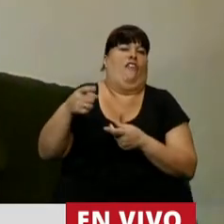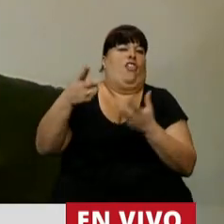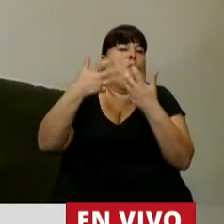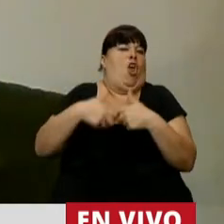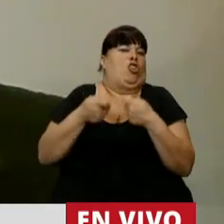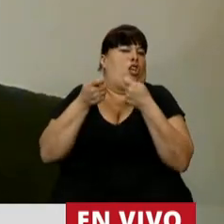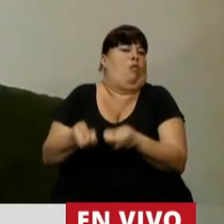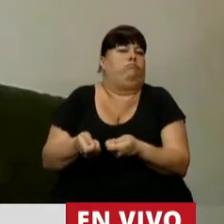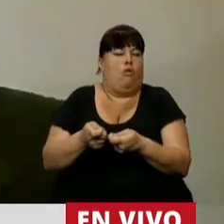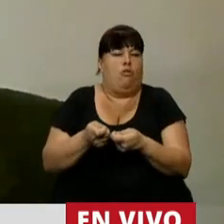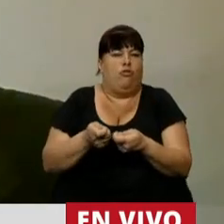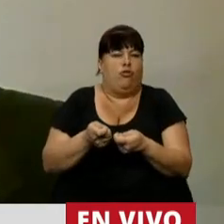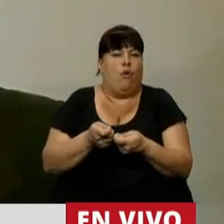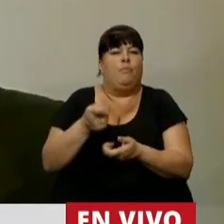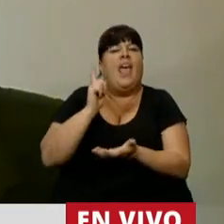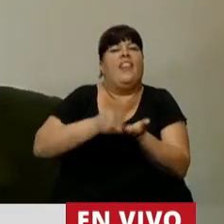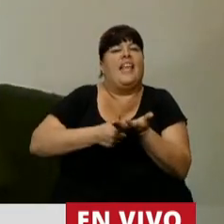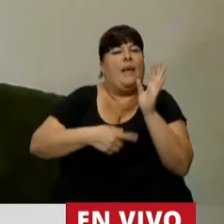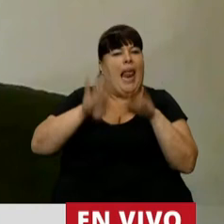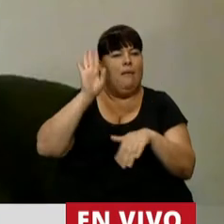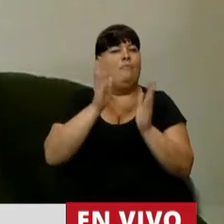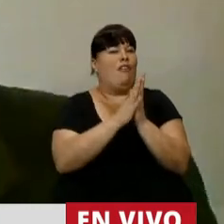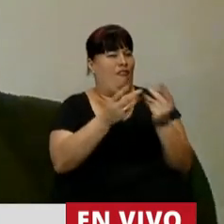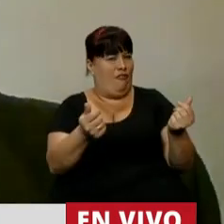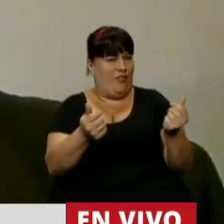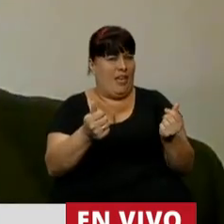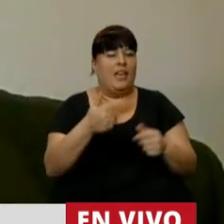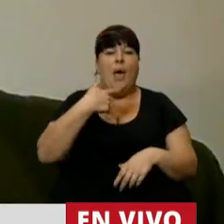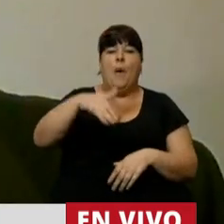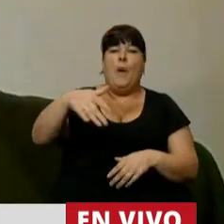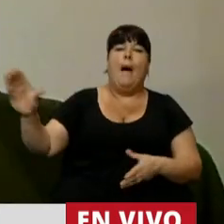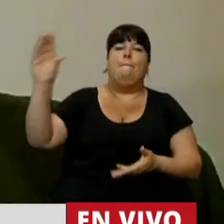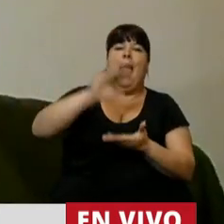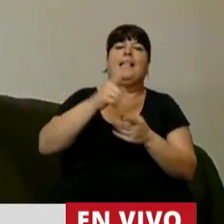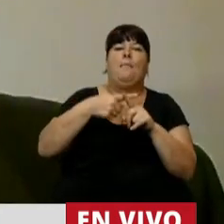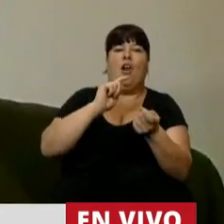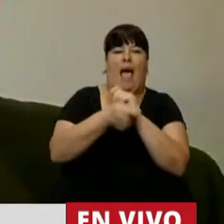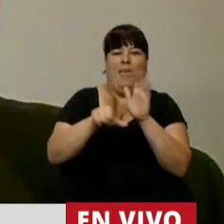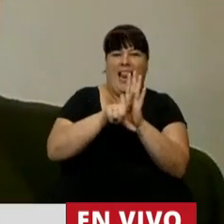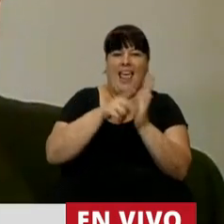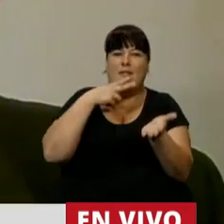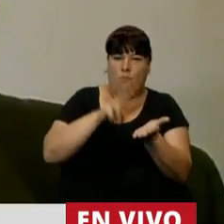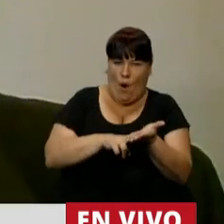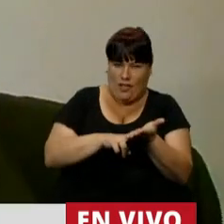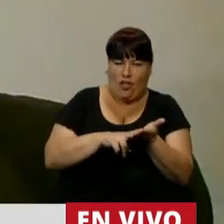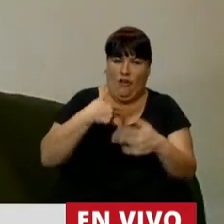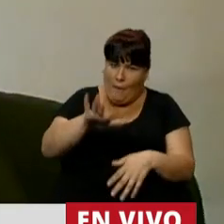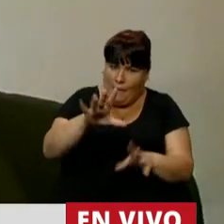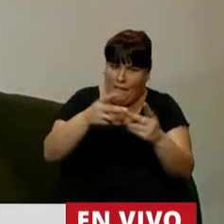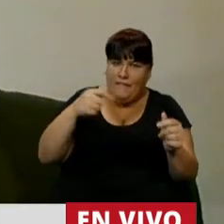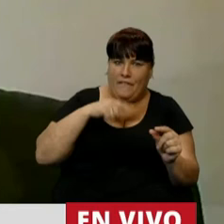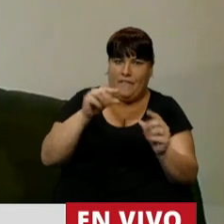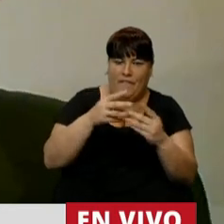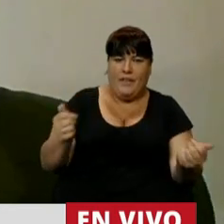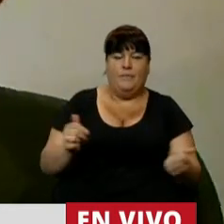proyecto el dictamen de mayoría ya vendrán más ingresos con la reforma tributaria estoy terminando estoy terminando